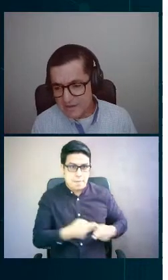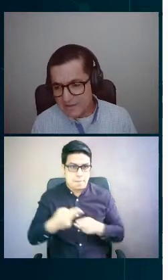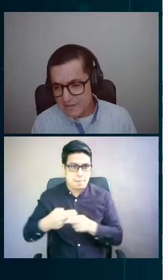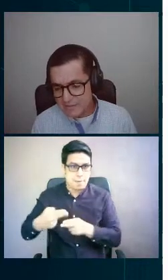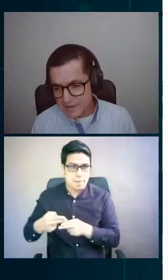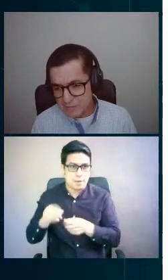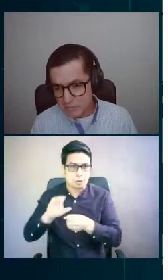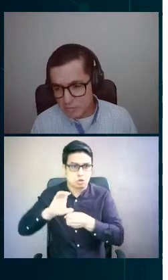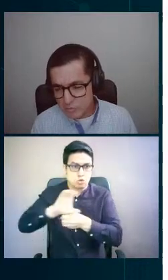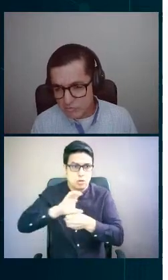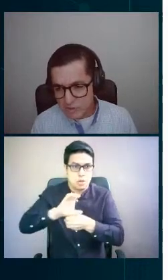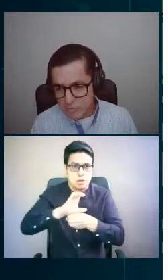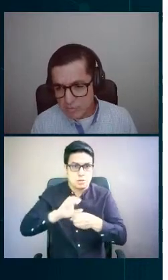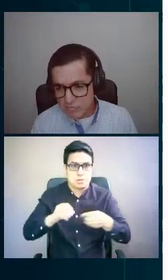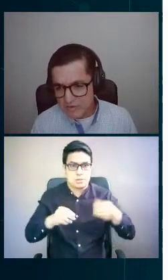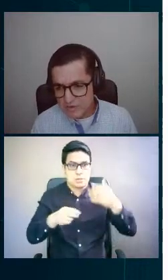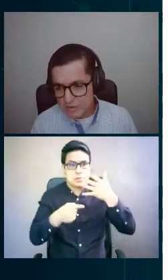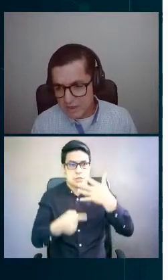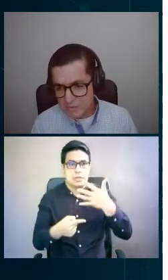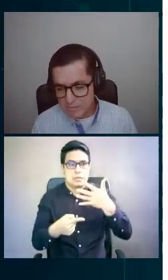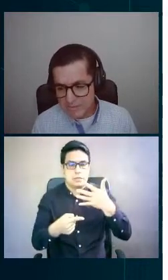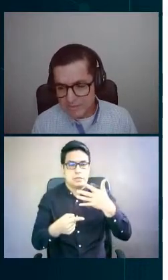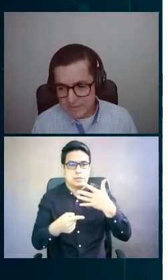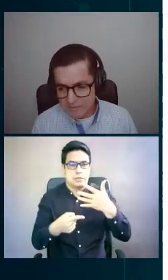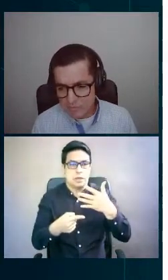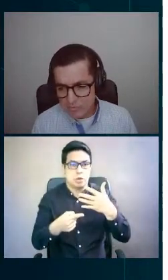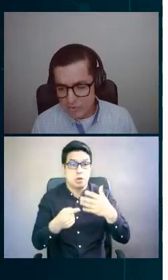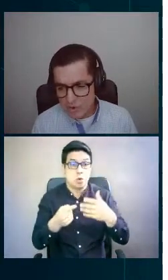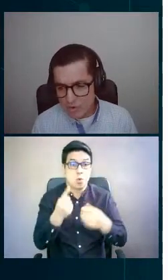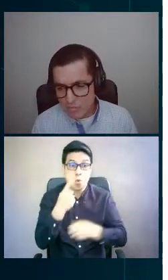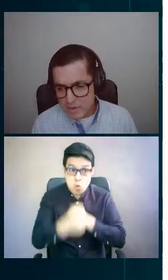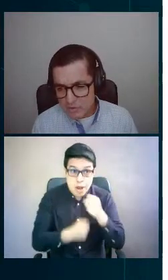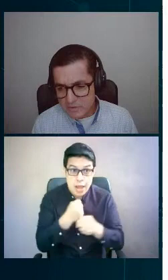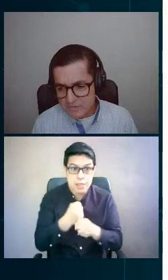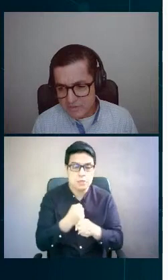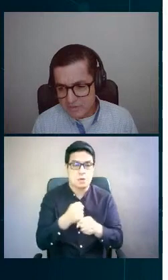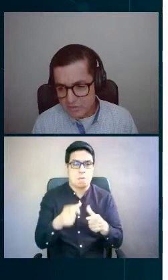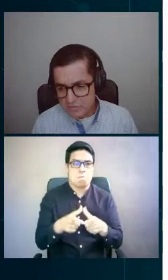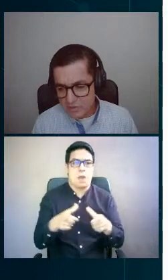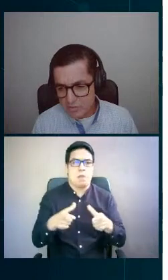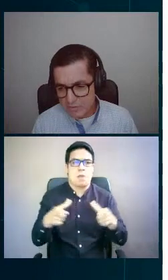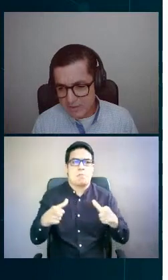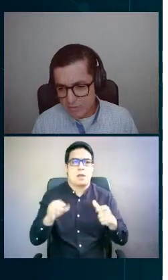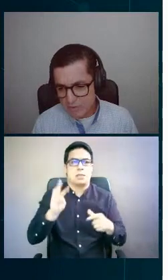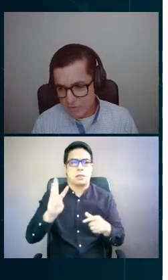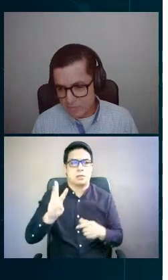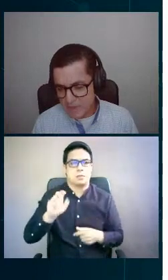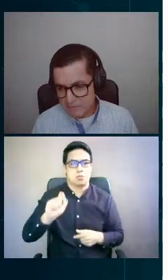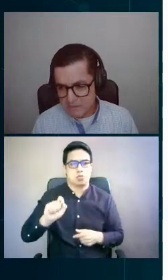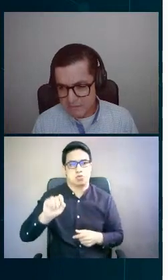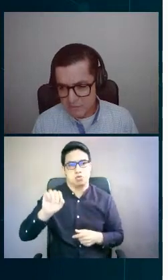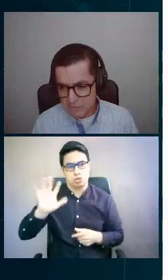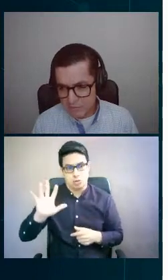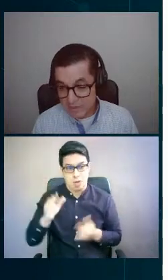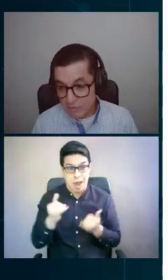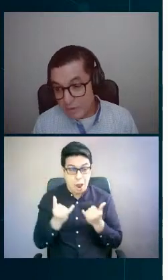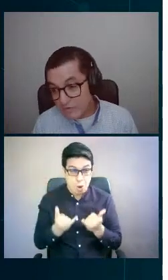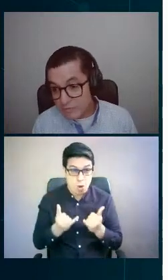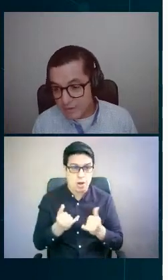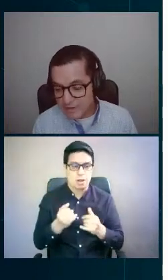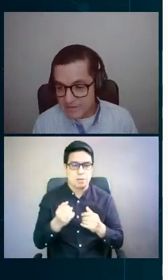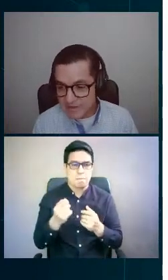de clientes de 3.5%. Actualmente tenemos 1.354.392.